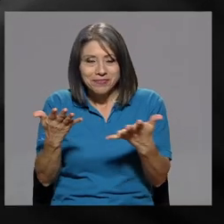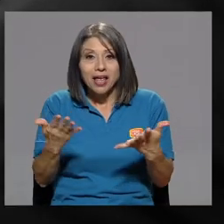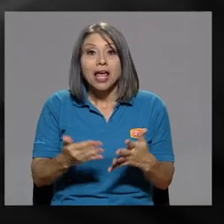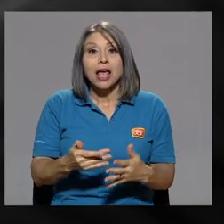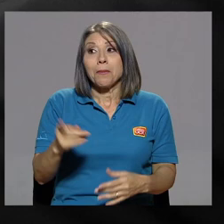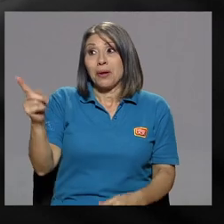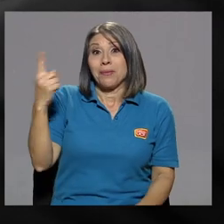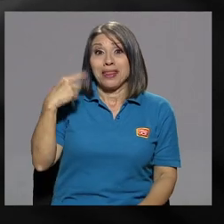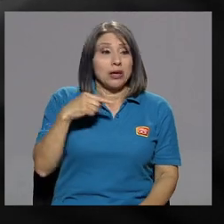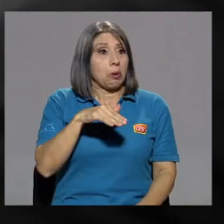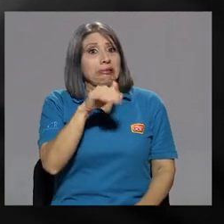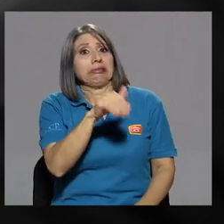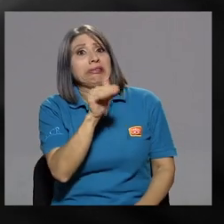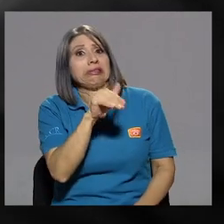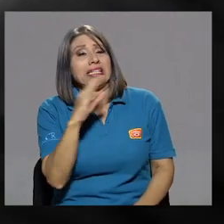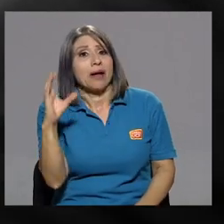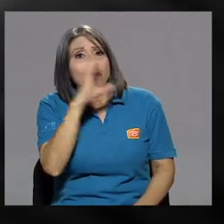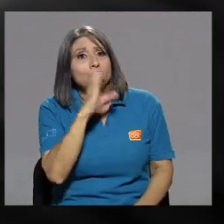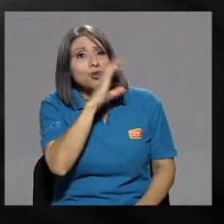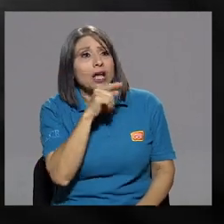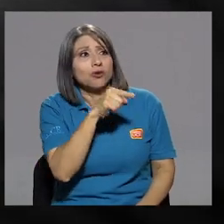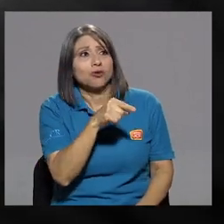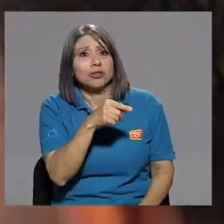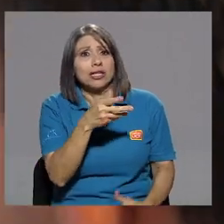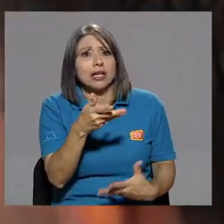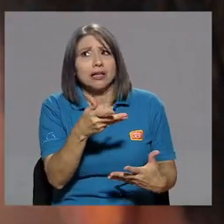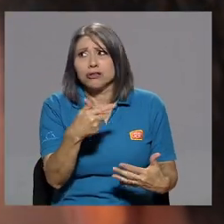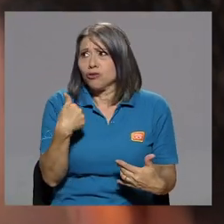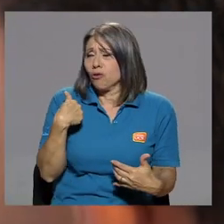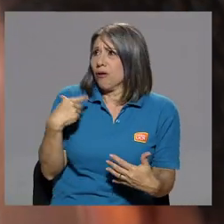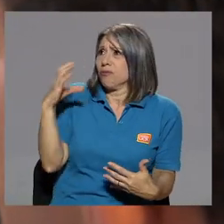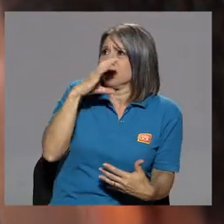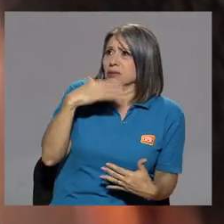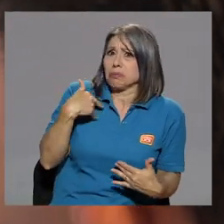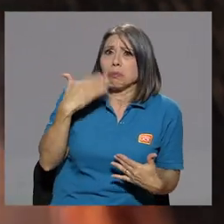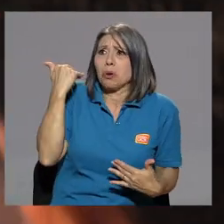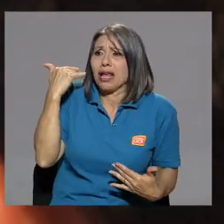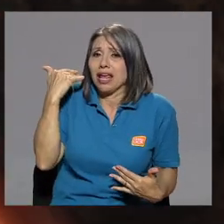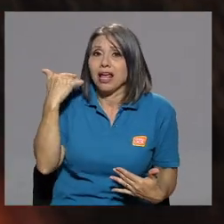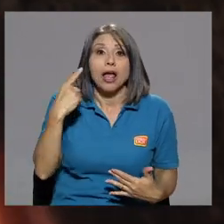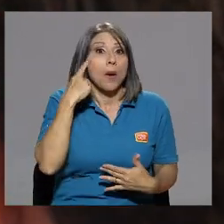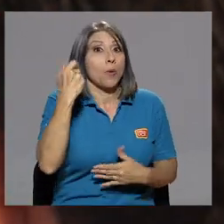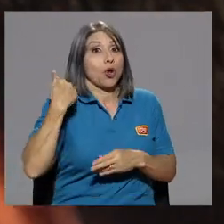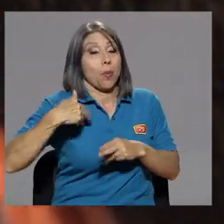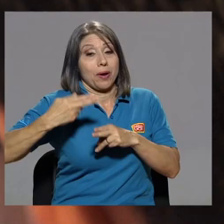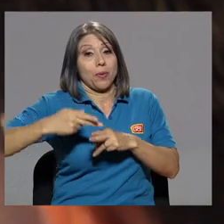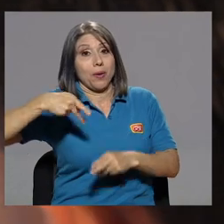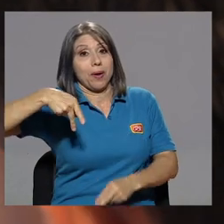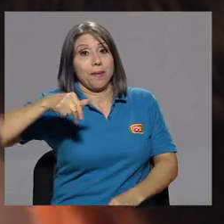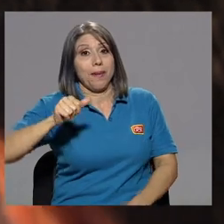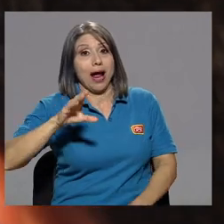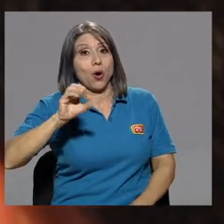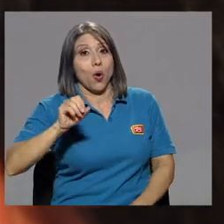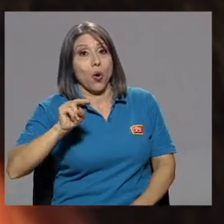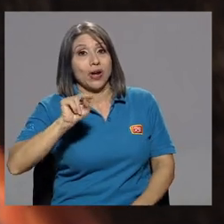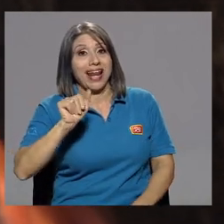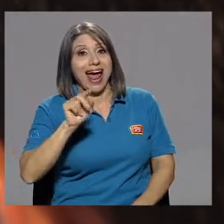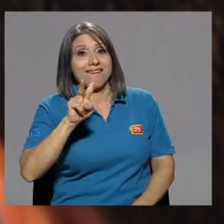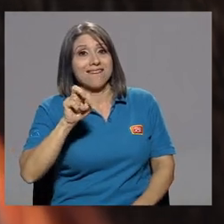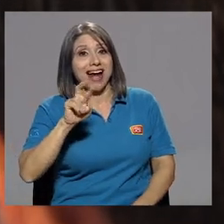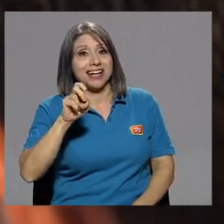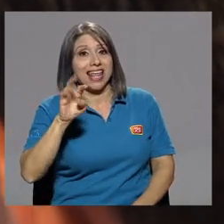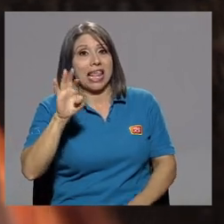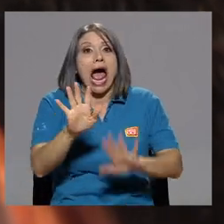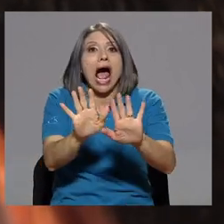me dice, pero andamos buscando, ¿qué se hizo usted? Le digo, ay, ¿por qué? Me dice, porque Paco Navarrete. Ah, bueno, aparte,